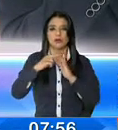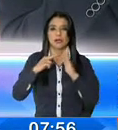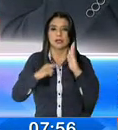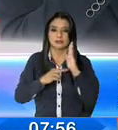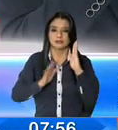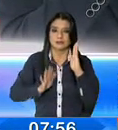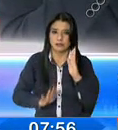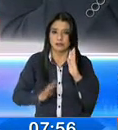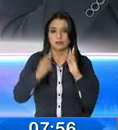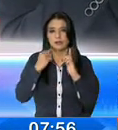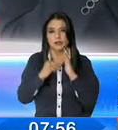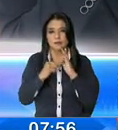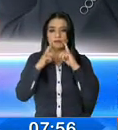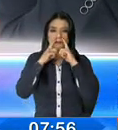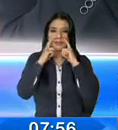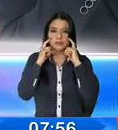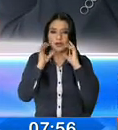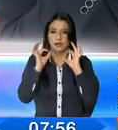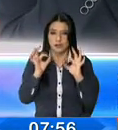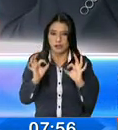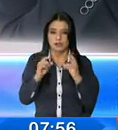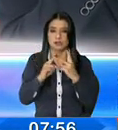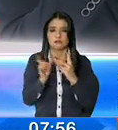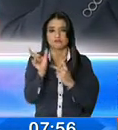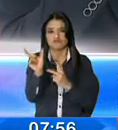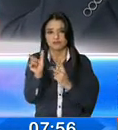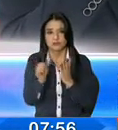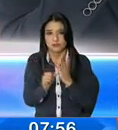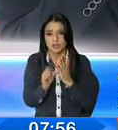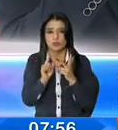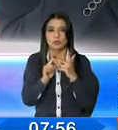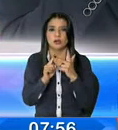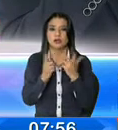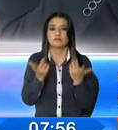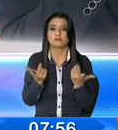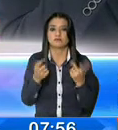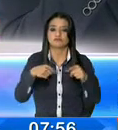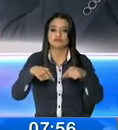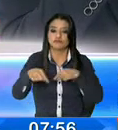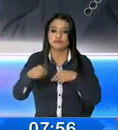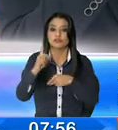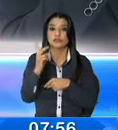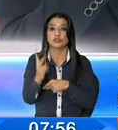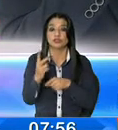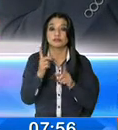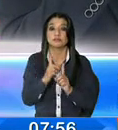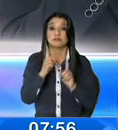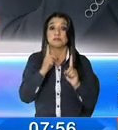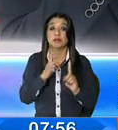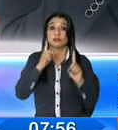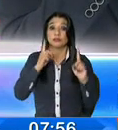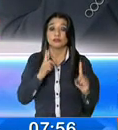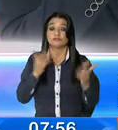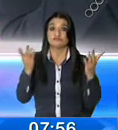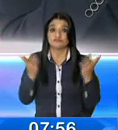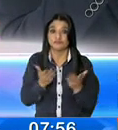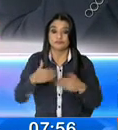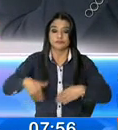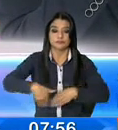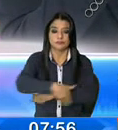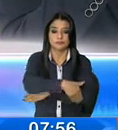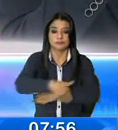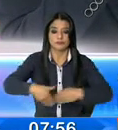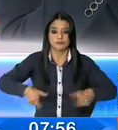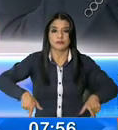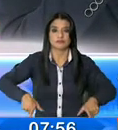indicados que son el uso de la mascarilla, el porte de la cédula y que se ubiquen o circulen a dos metros de distancia son en las calles, en las